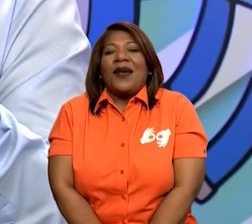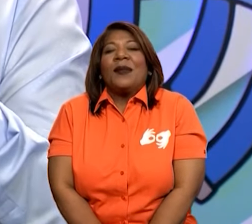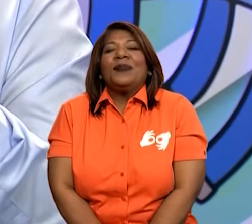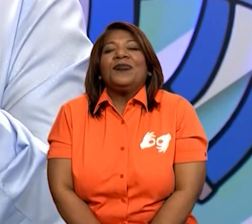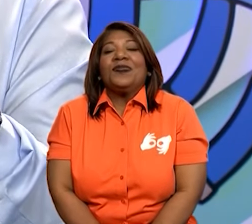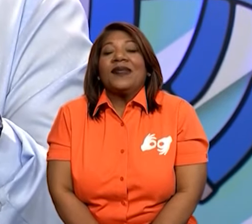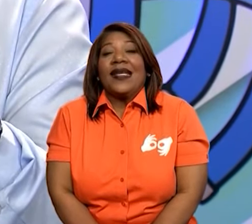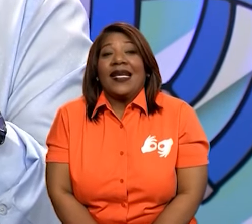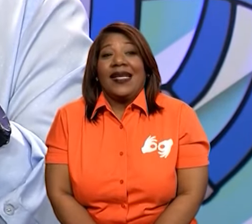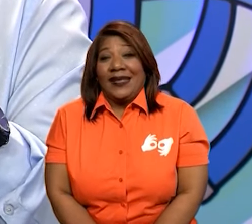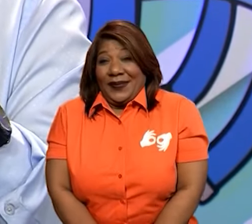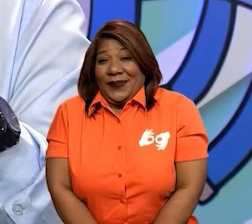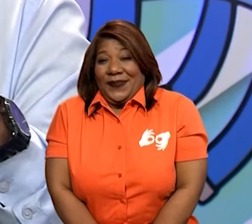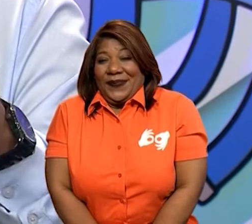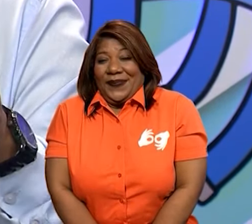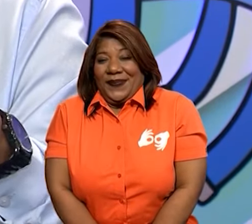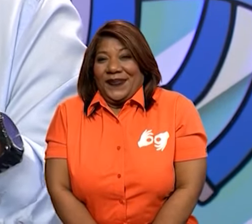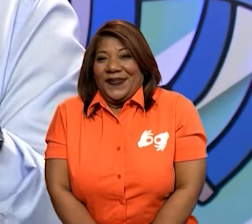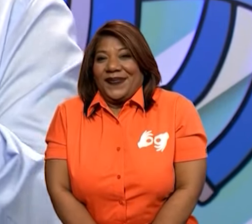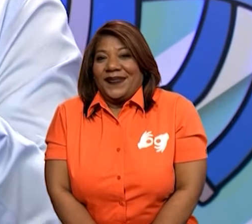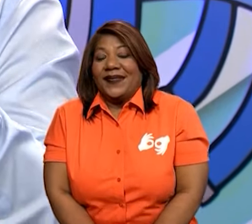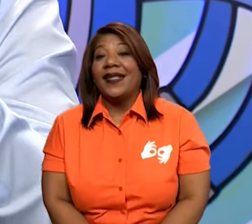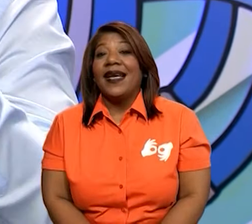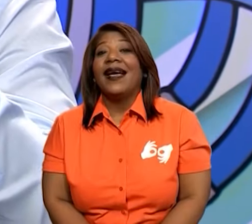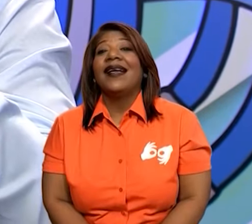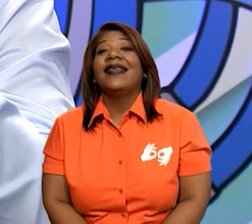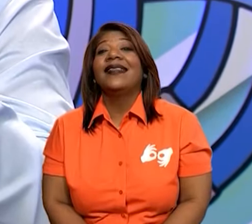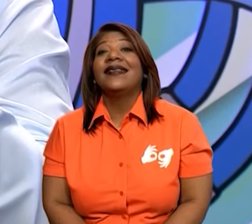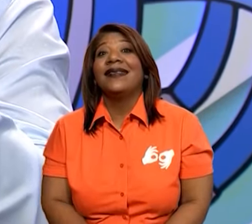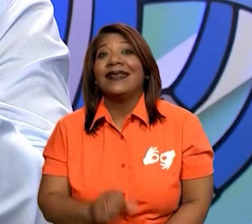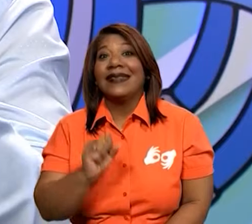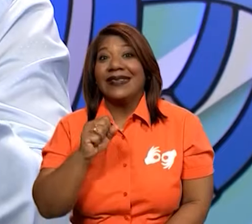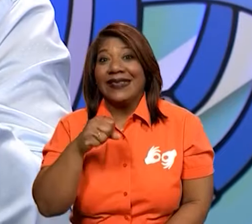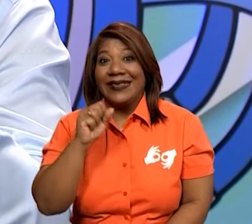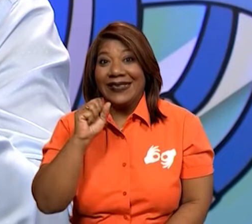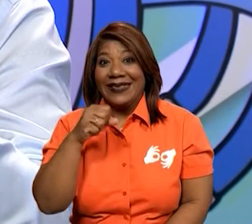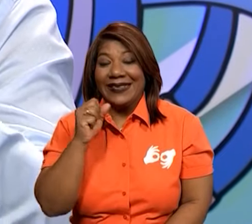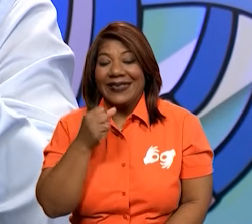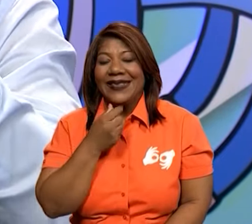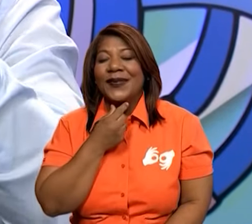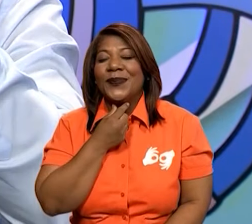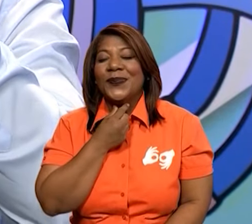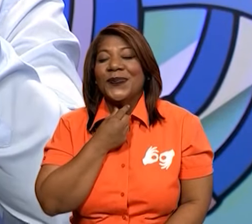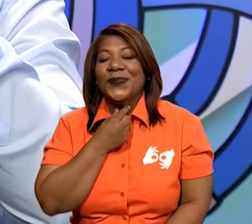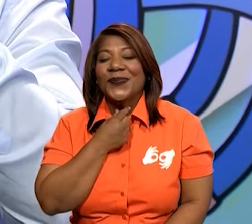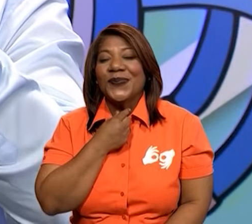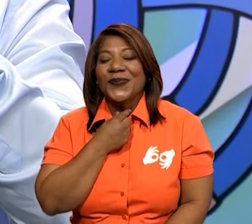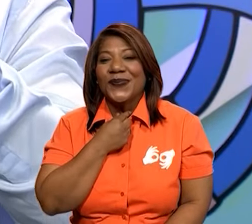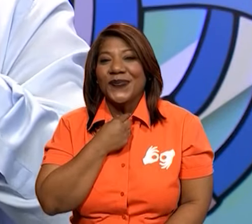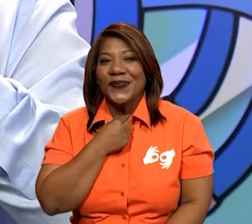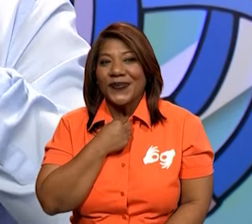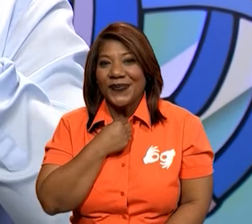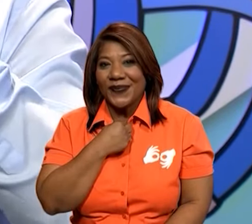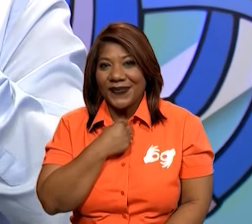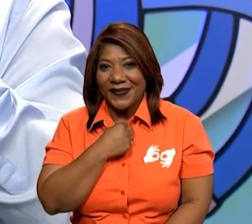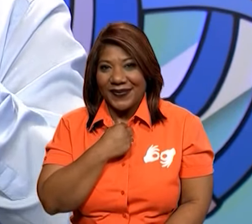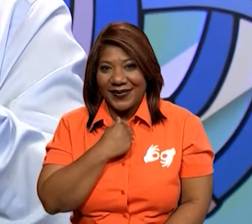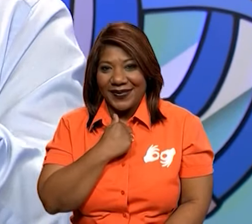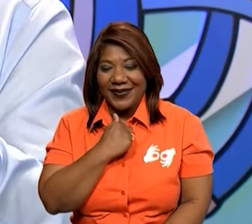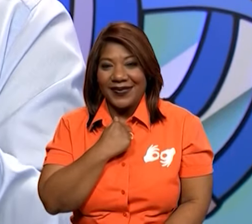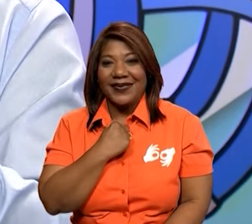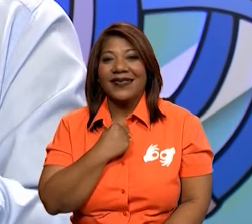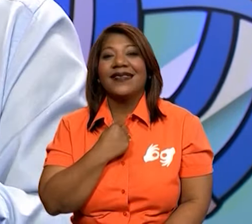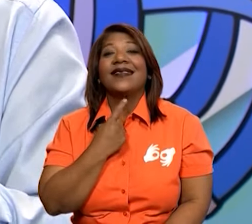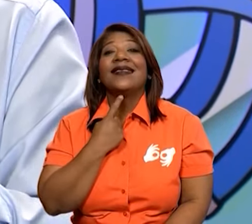¿Qué pasó, papá? ¿Qué pasó? Se te agüó la boca, ¿verdad? Hubiera alterado tu